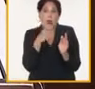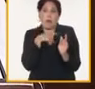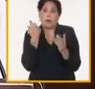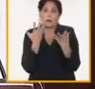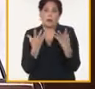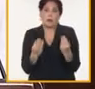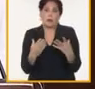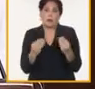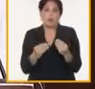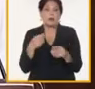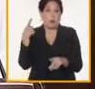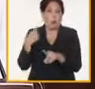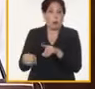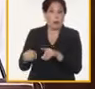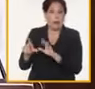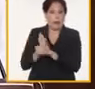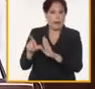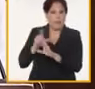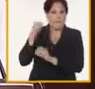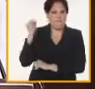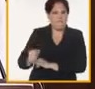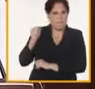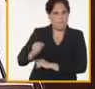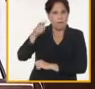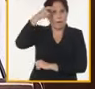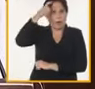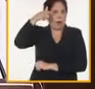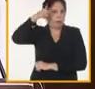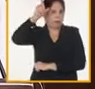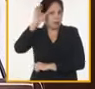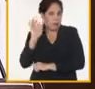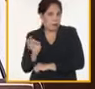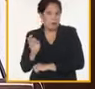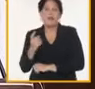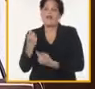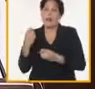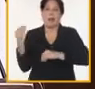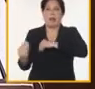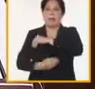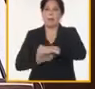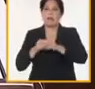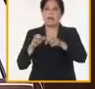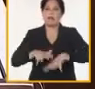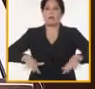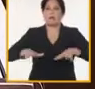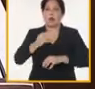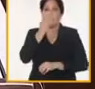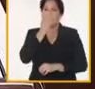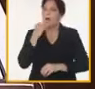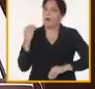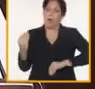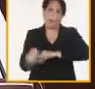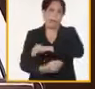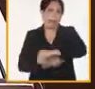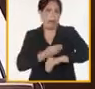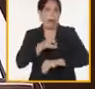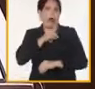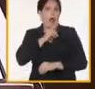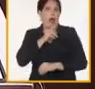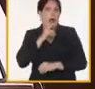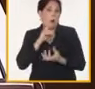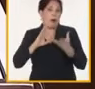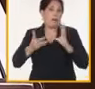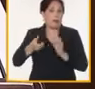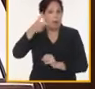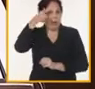incremento del hurto y sacrificio ilegal de ganado mayor. Se precisa transformar los problemas de alimentación, agua y manejo de los animales.